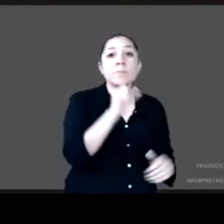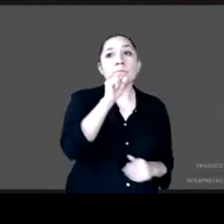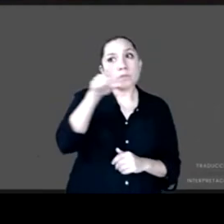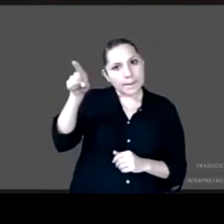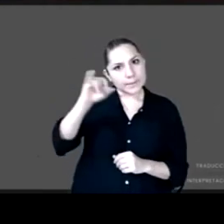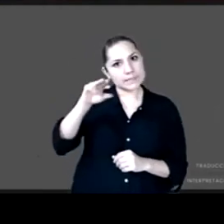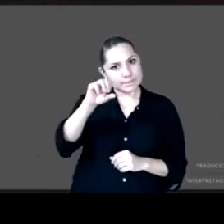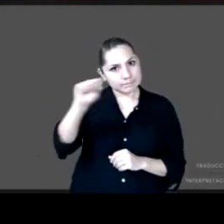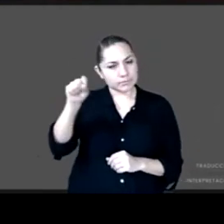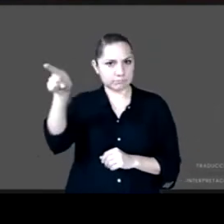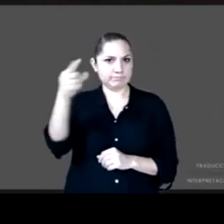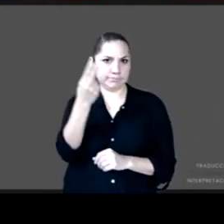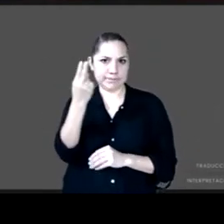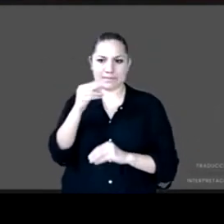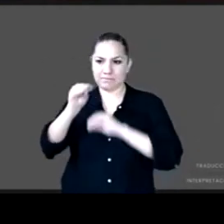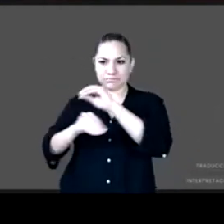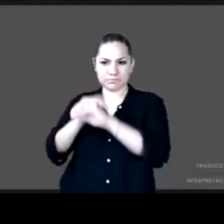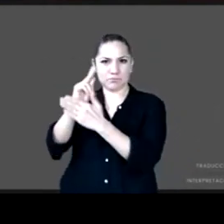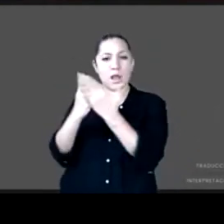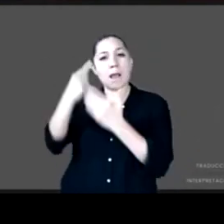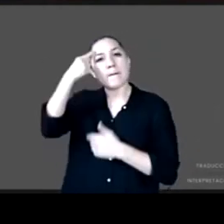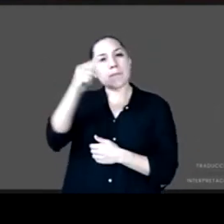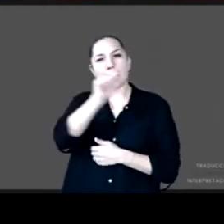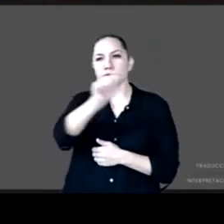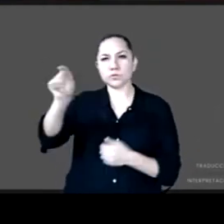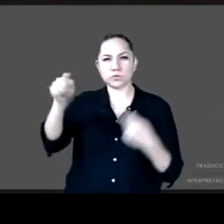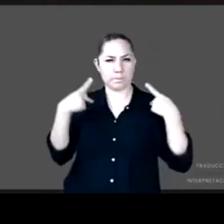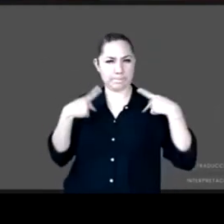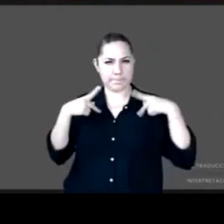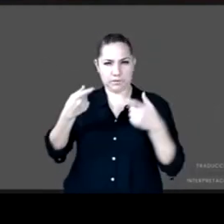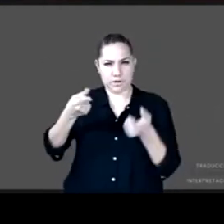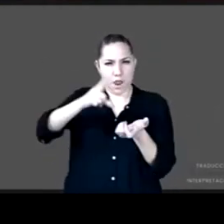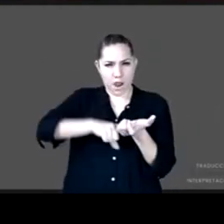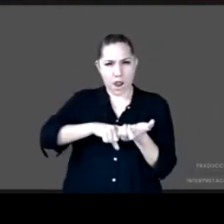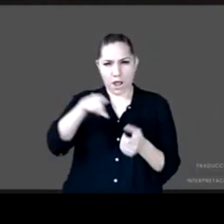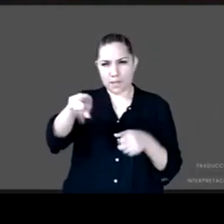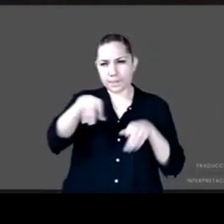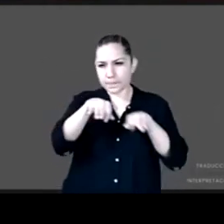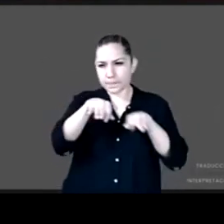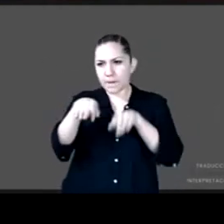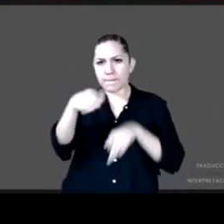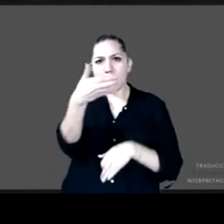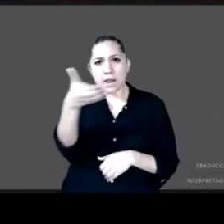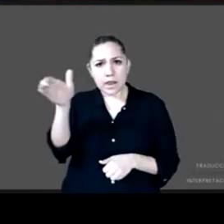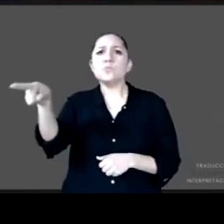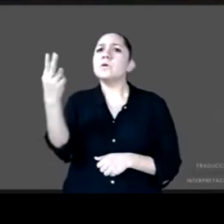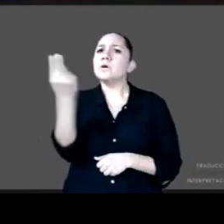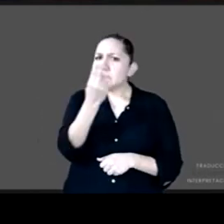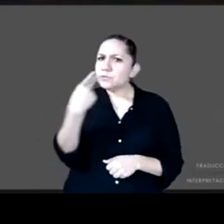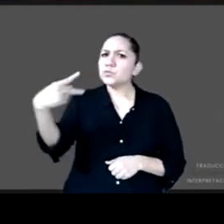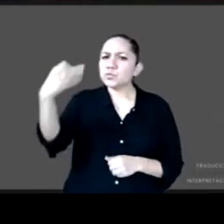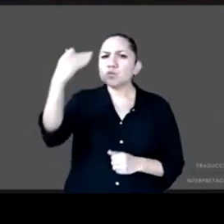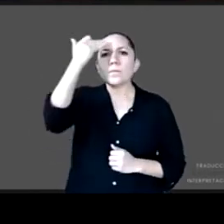eventuales del campo también acumular antigüedad de acuerdo a las semanas cotizadas no se queden en este nivel de